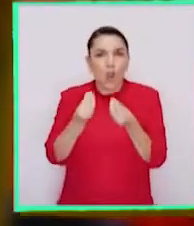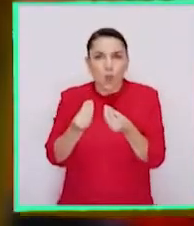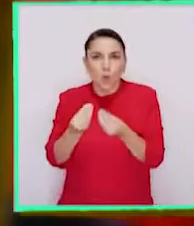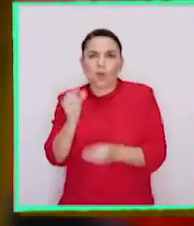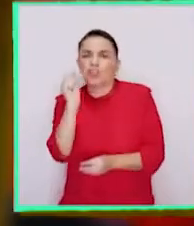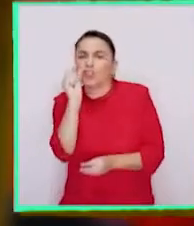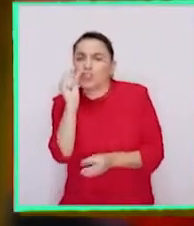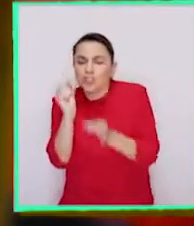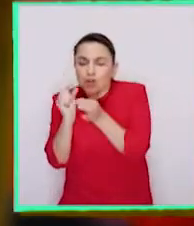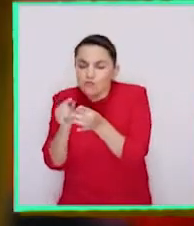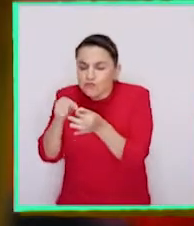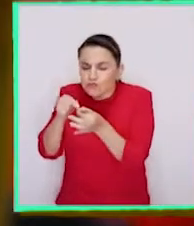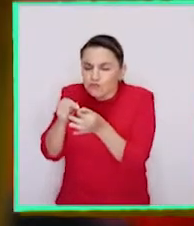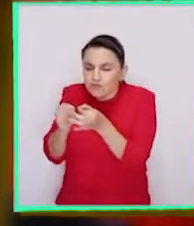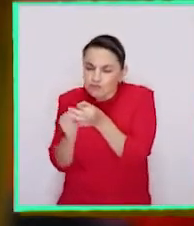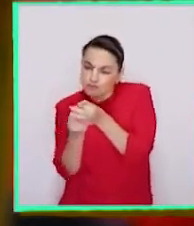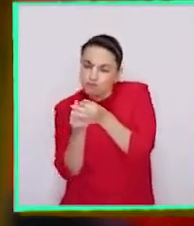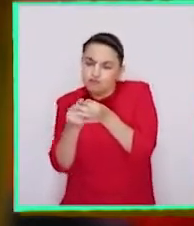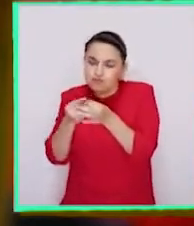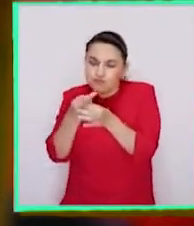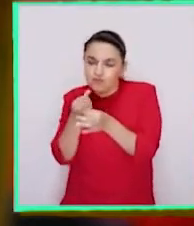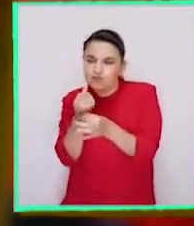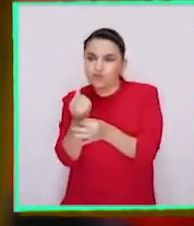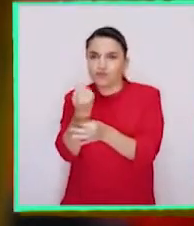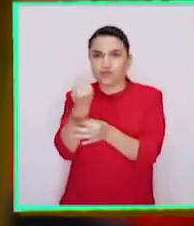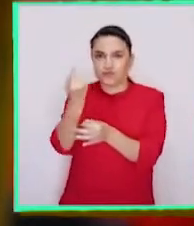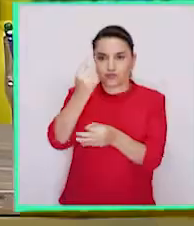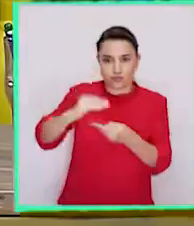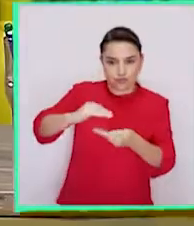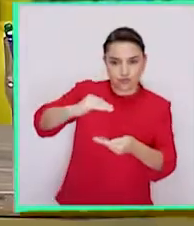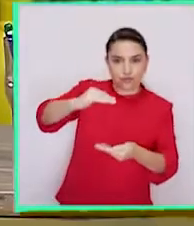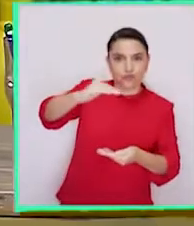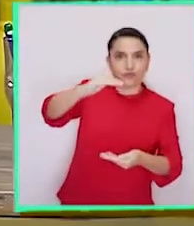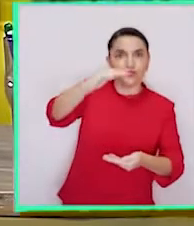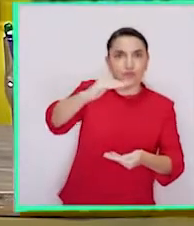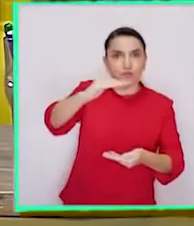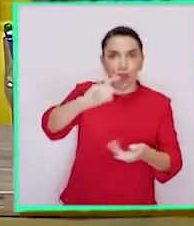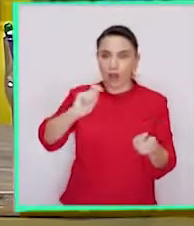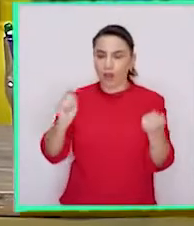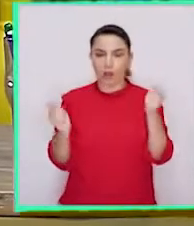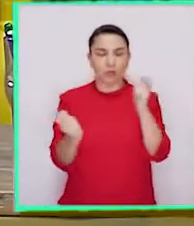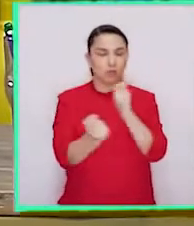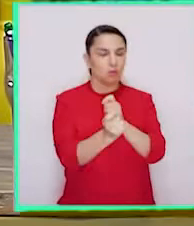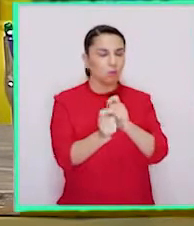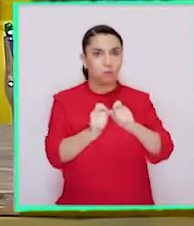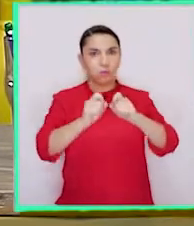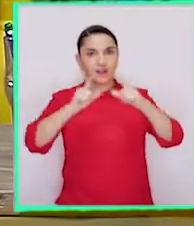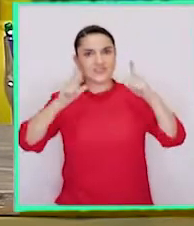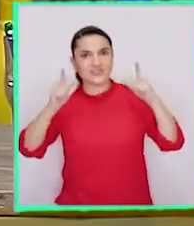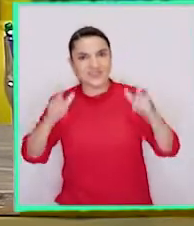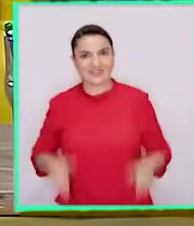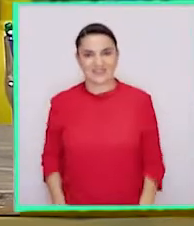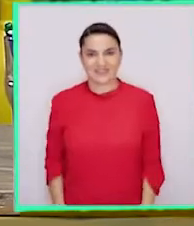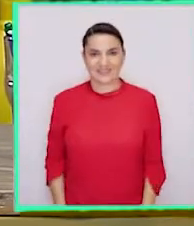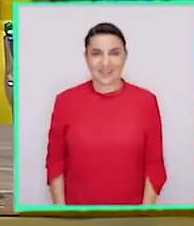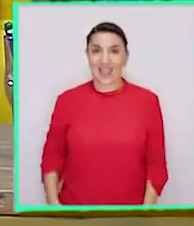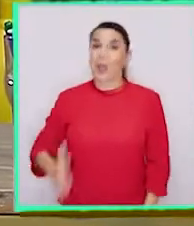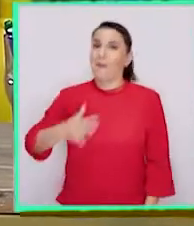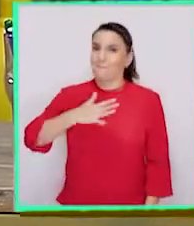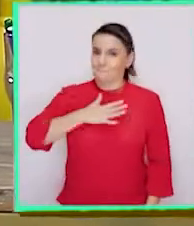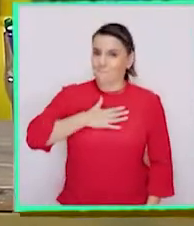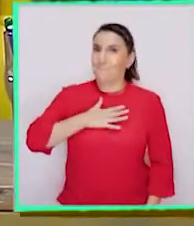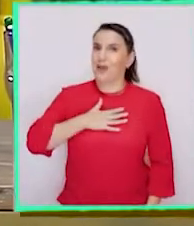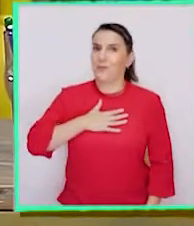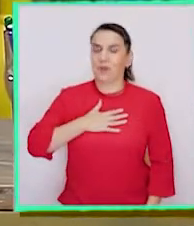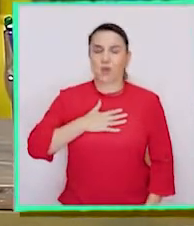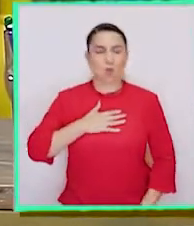pequeña lenteja puede ir creciendo hasta convertirse en este brote? ¿No lo encuentran impresionante? Para